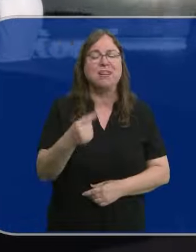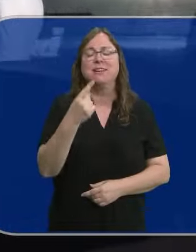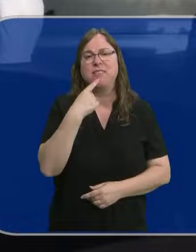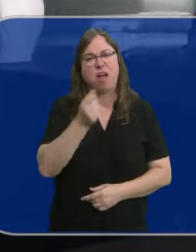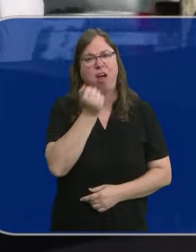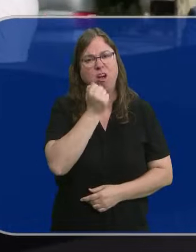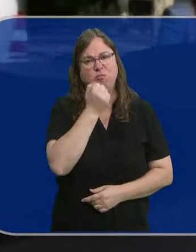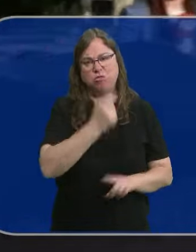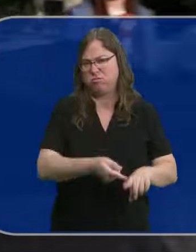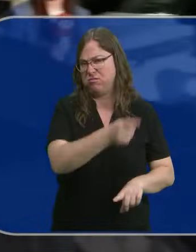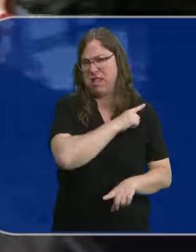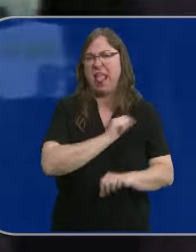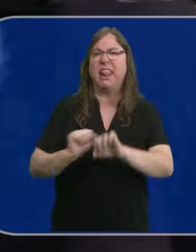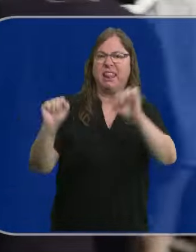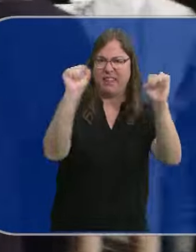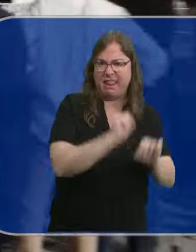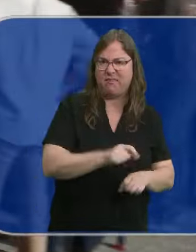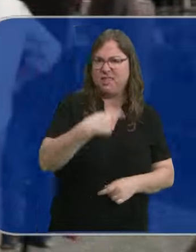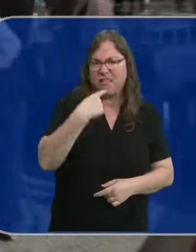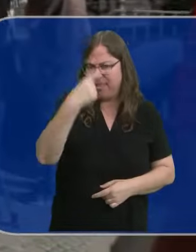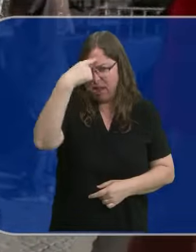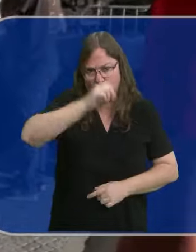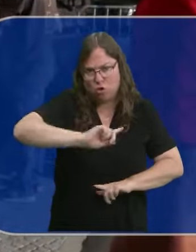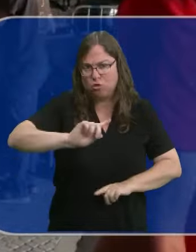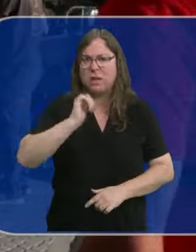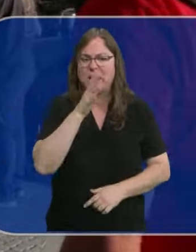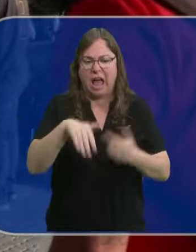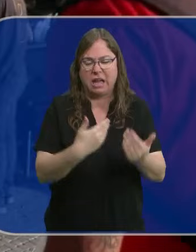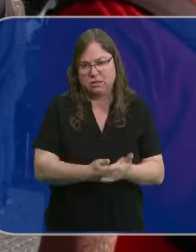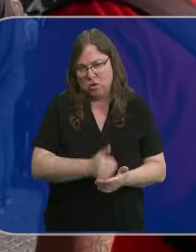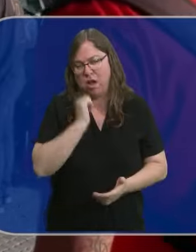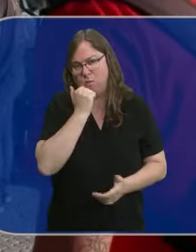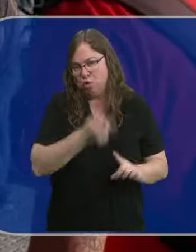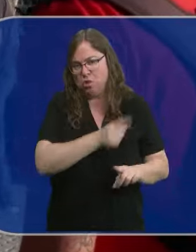exceso que la defensa diga que no tenían conocimiento de esta querella hasta hoy.